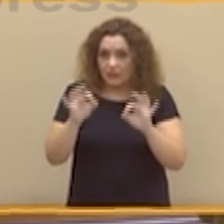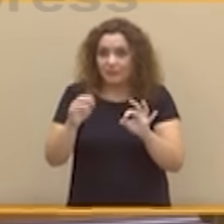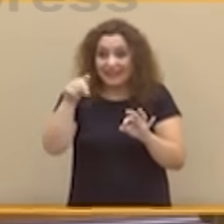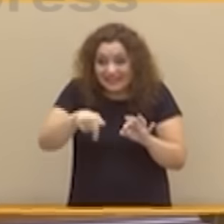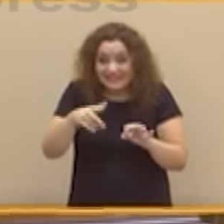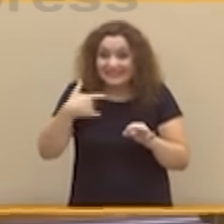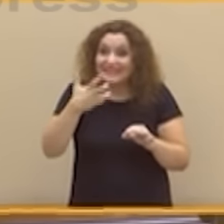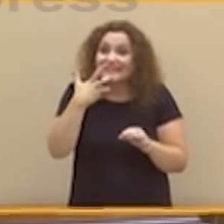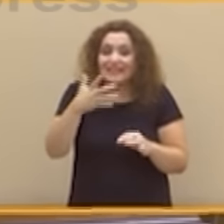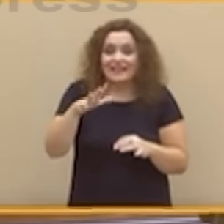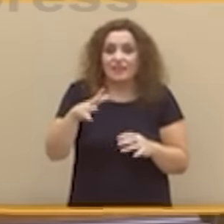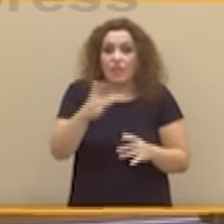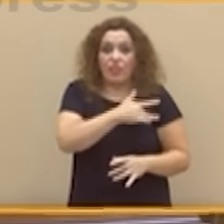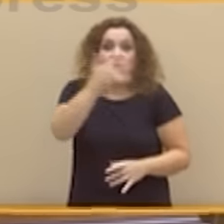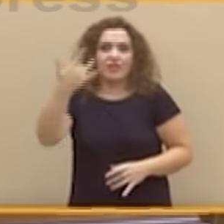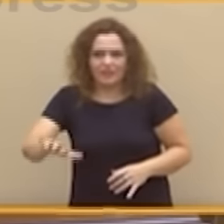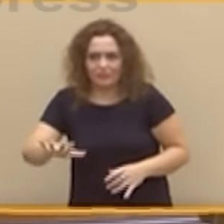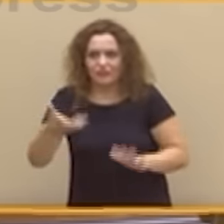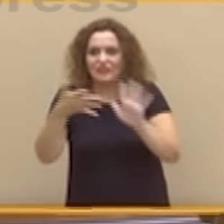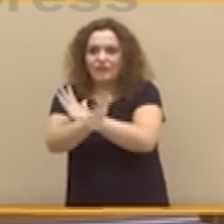sería la legislatura del chantaje.